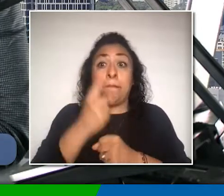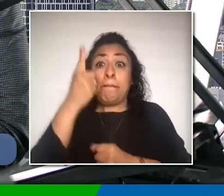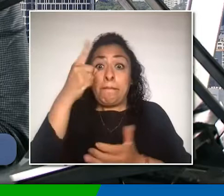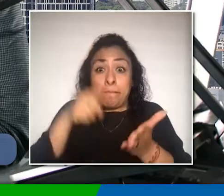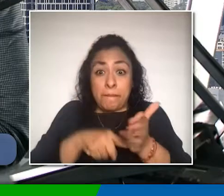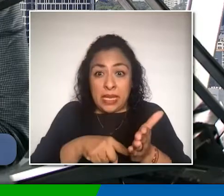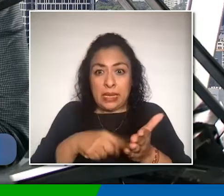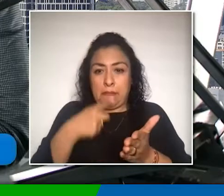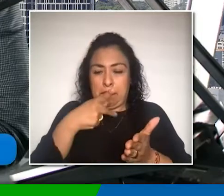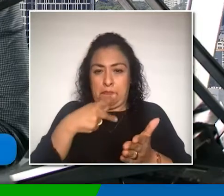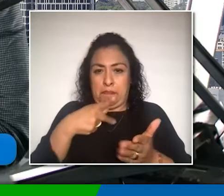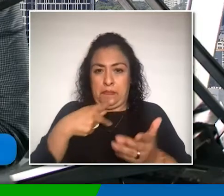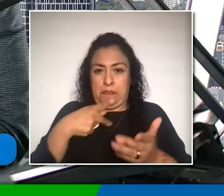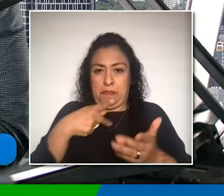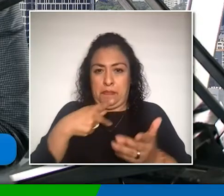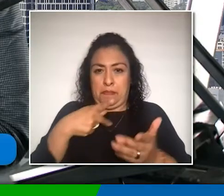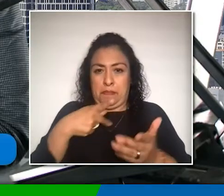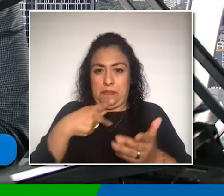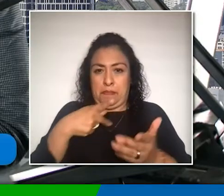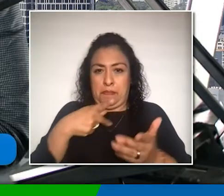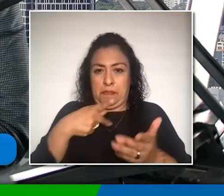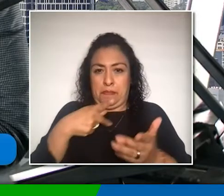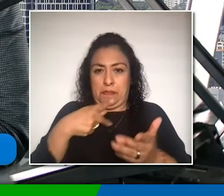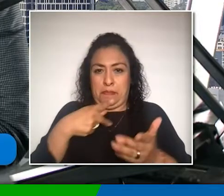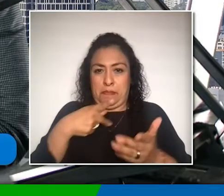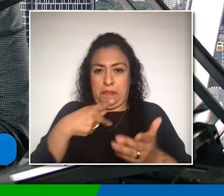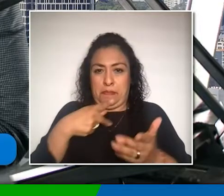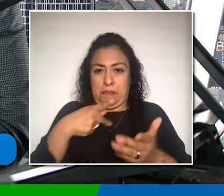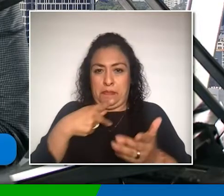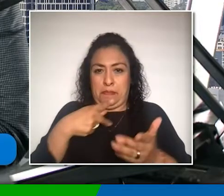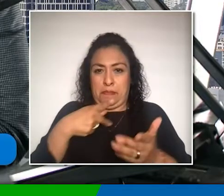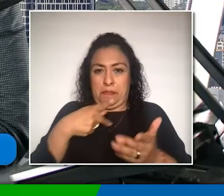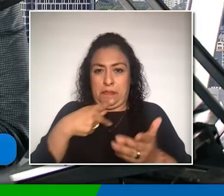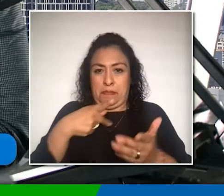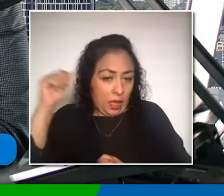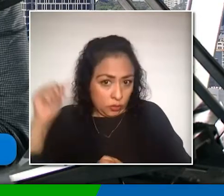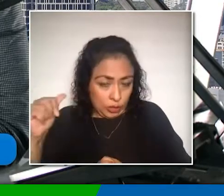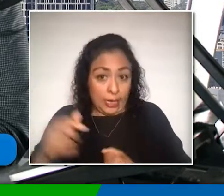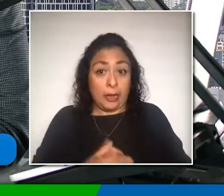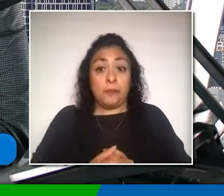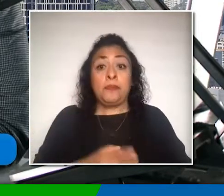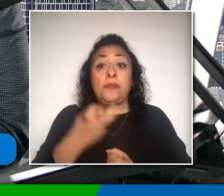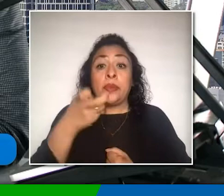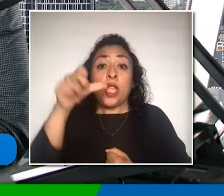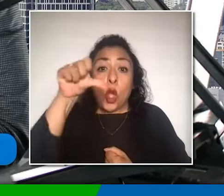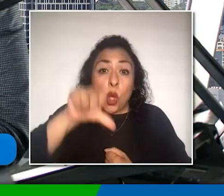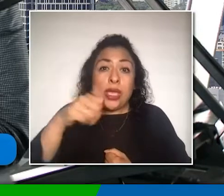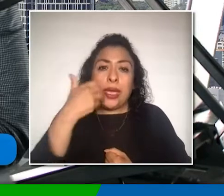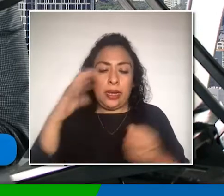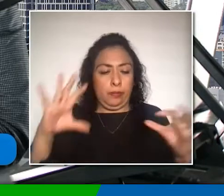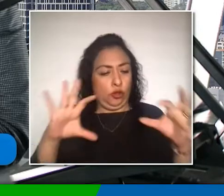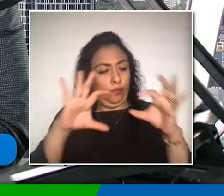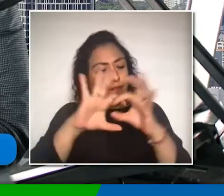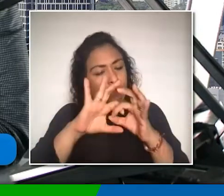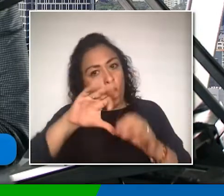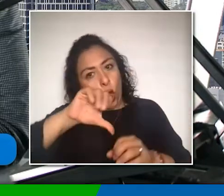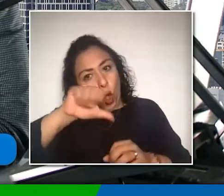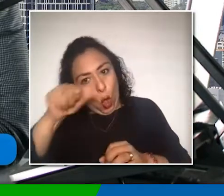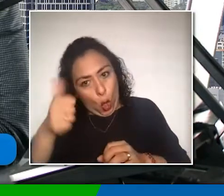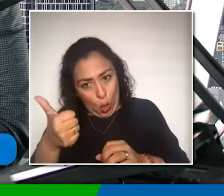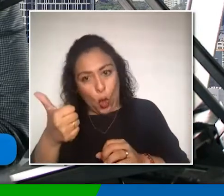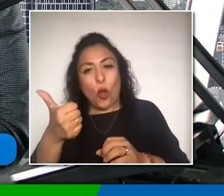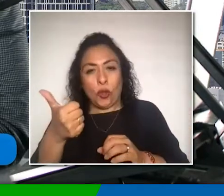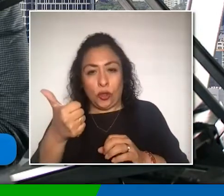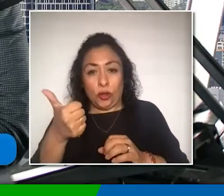padecimiento. Bueno, datos que hoy queremos ligar con otro aspecto de este tema que nos parece muy, muy